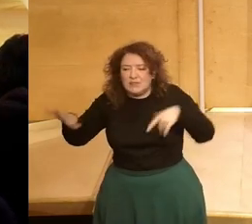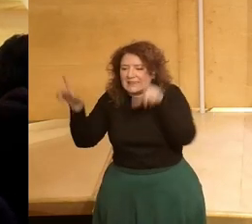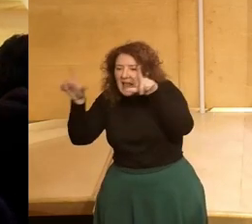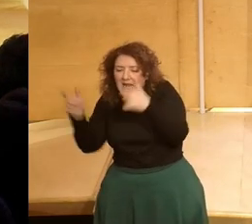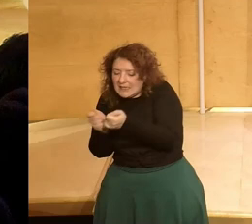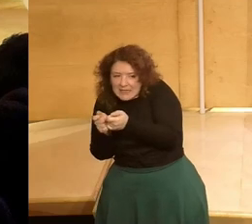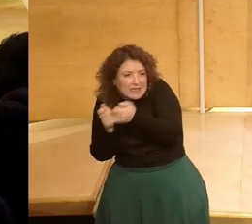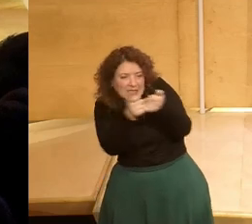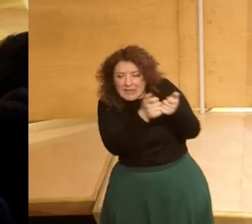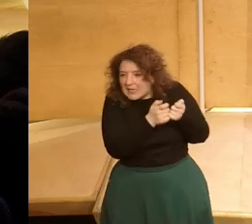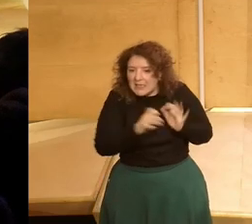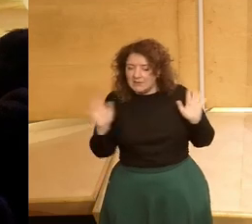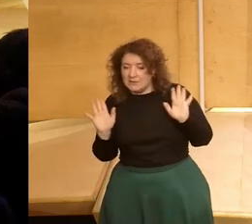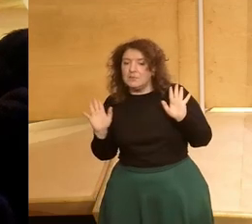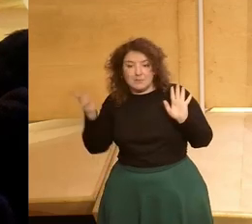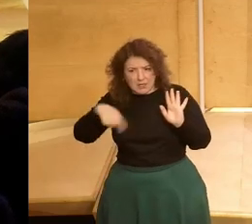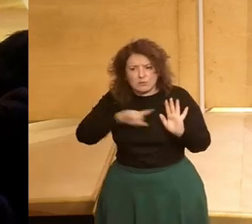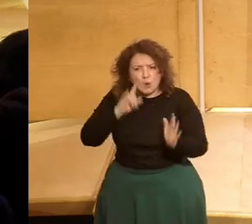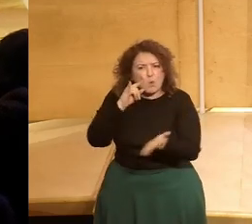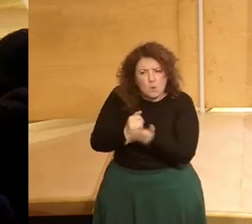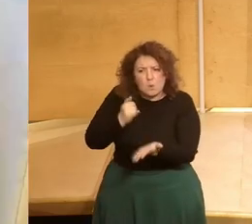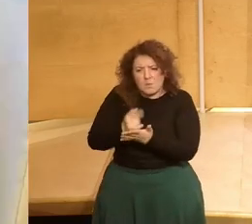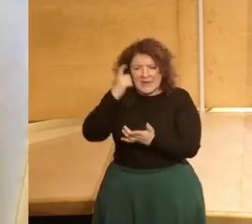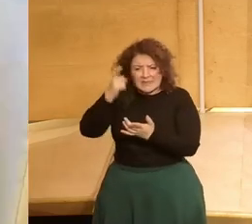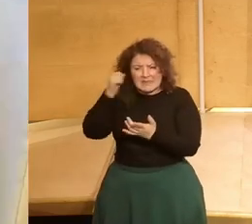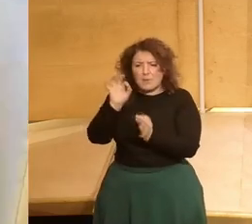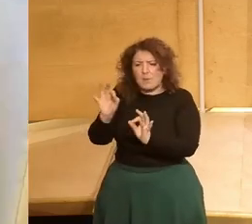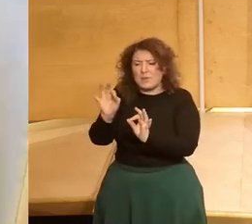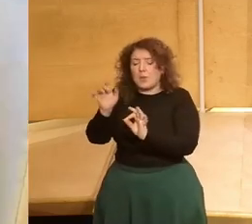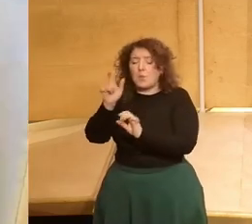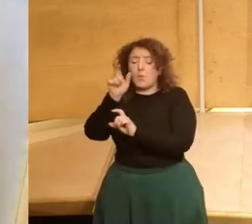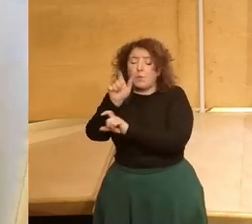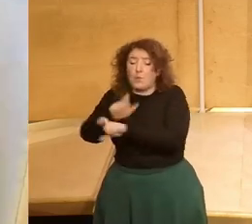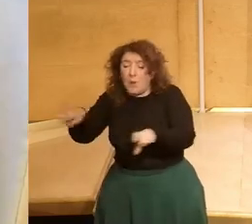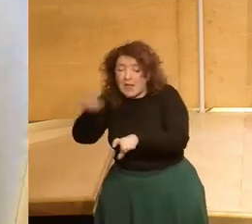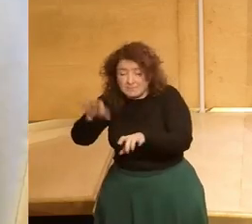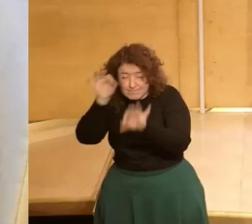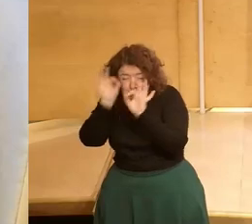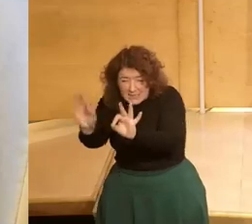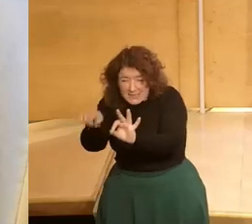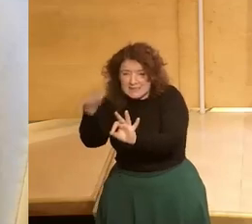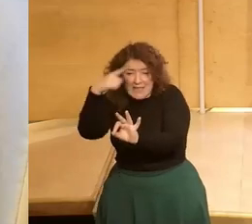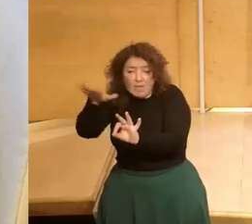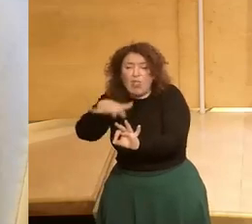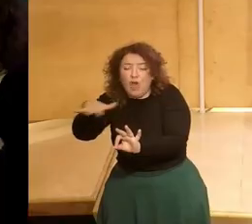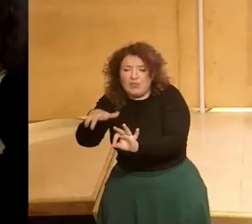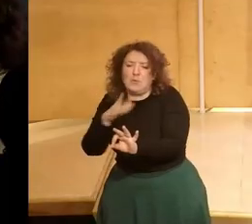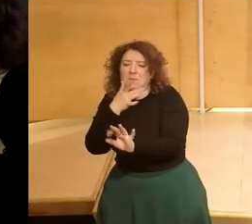maquinita pero bueno también es vías a explorar para igual llegar a un público mucho más concreto si se sabe que están ahí se llegan más rápido